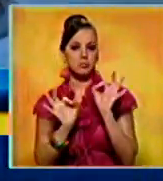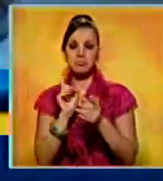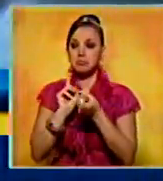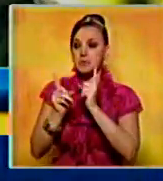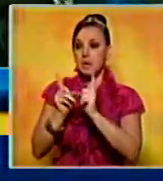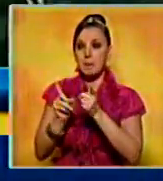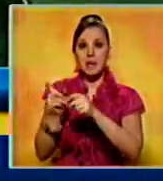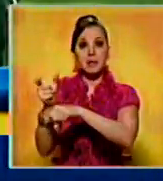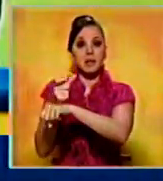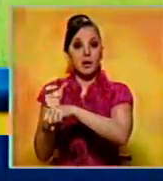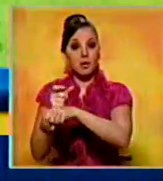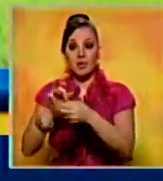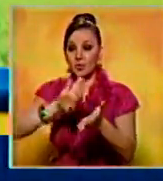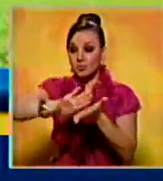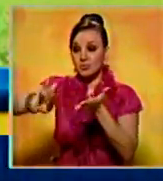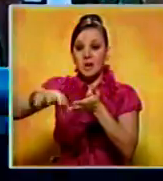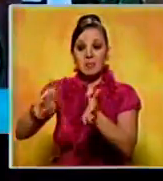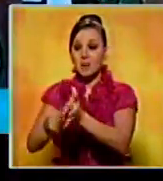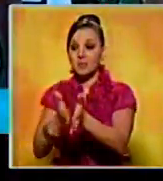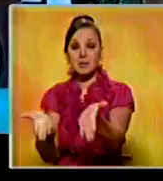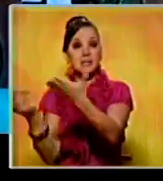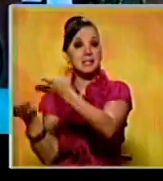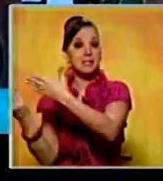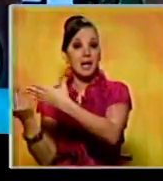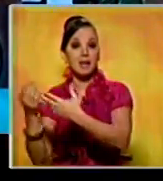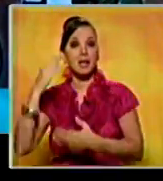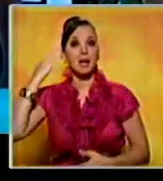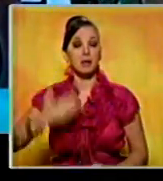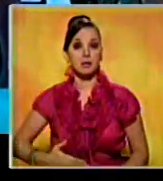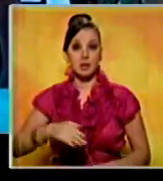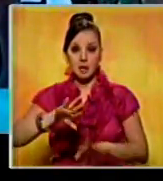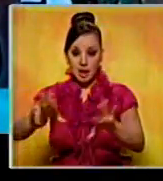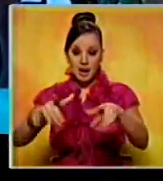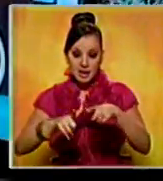gobierno retire las patrullas militares de la zona de liberación.